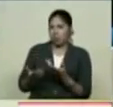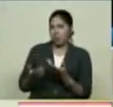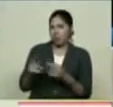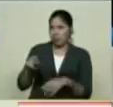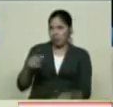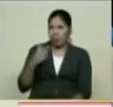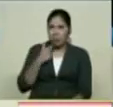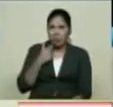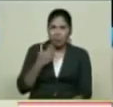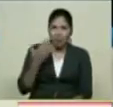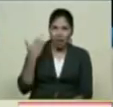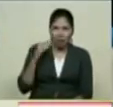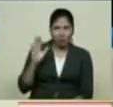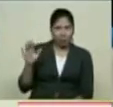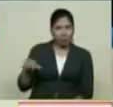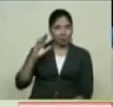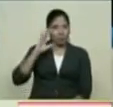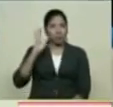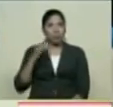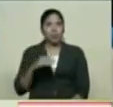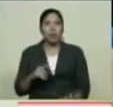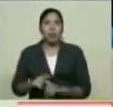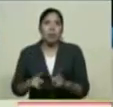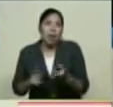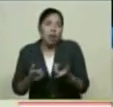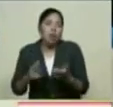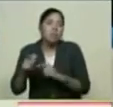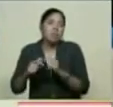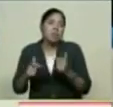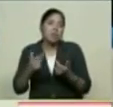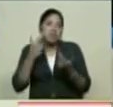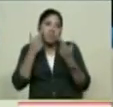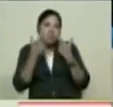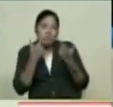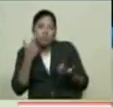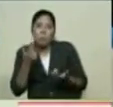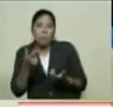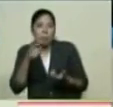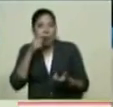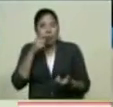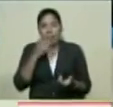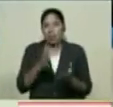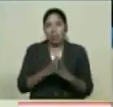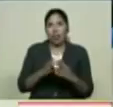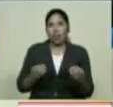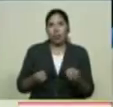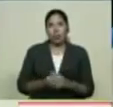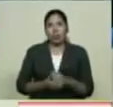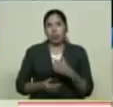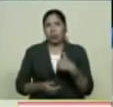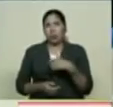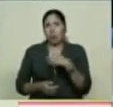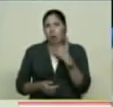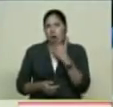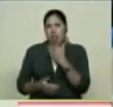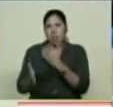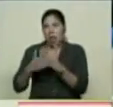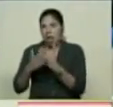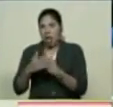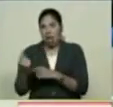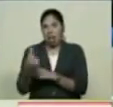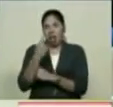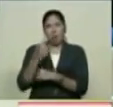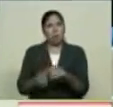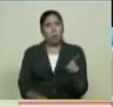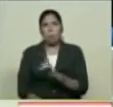parte Al atractivo turístico Del municipio Pero la gente Estuvo bien Los muchachos Estuvieron satisfechos No tuvimos así Ninguna queja En el congresillo